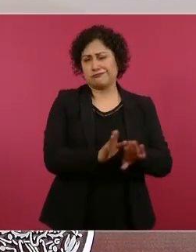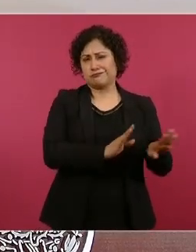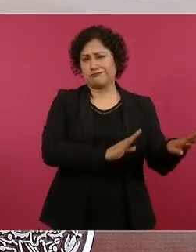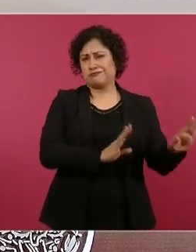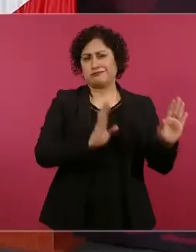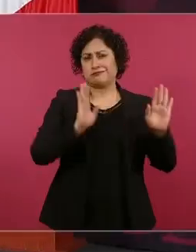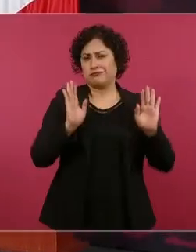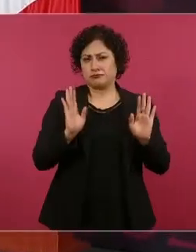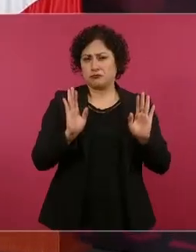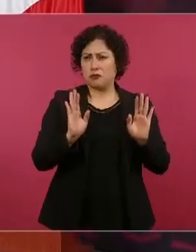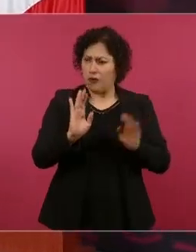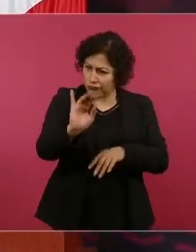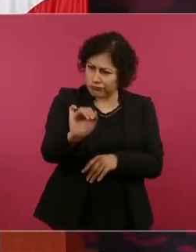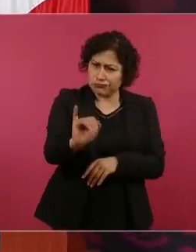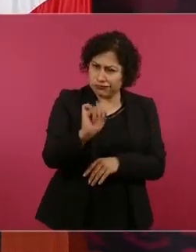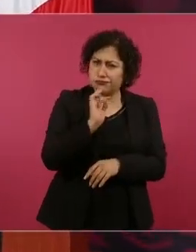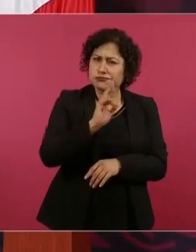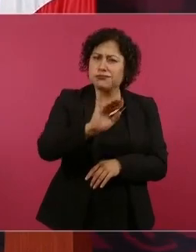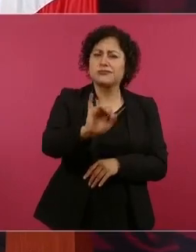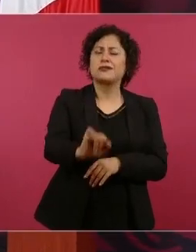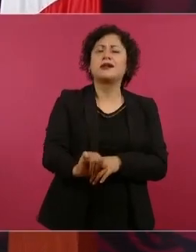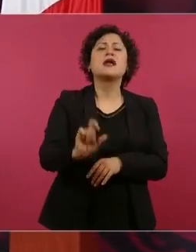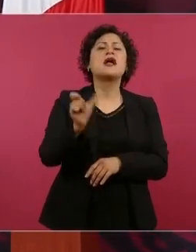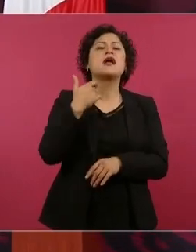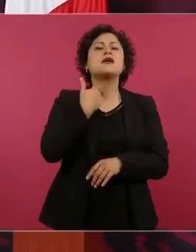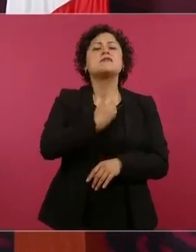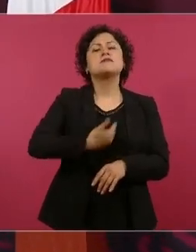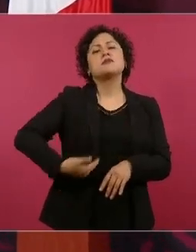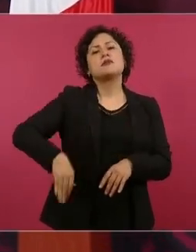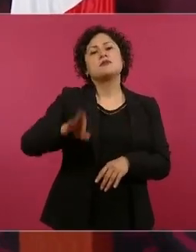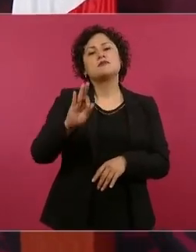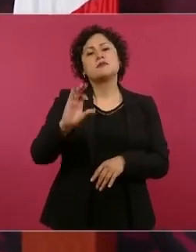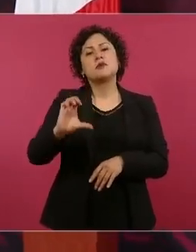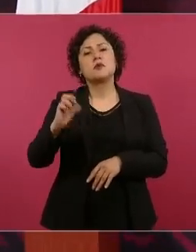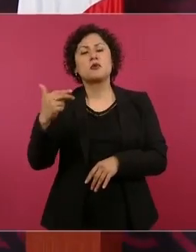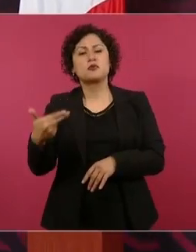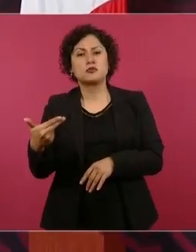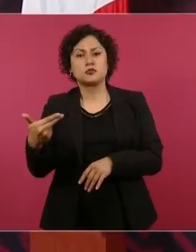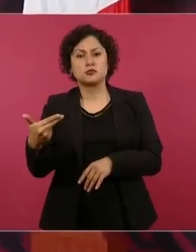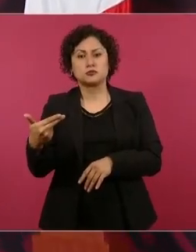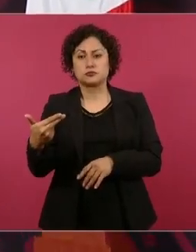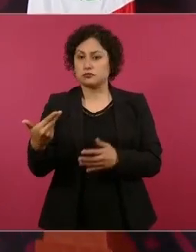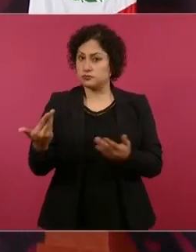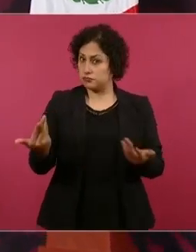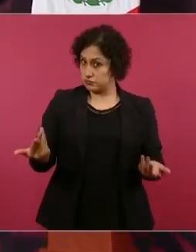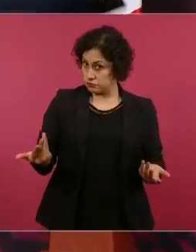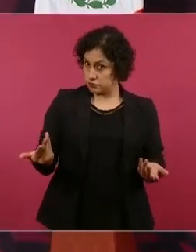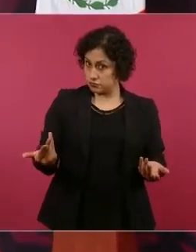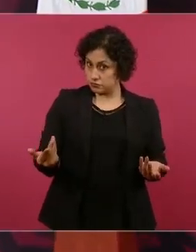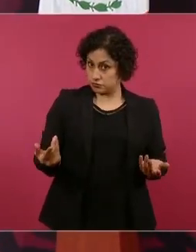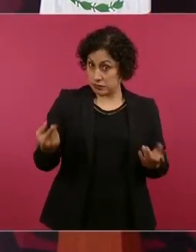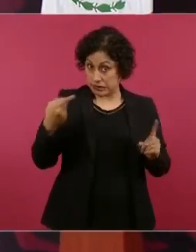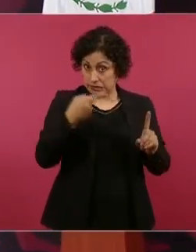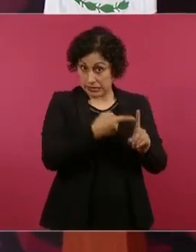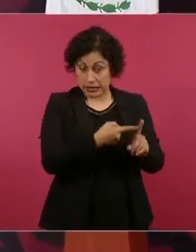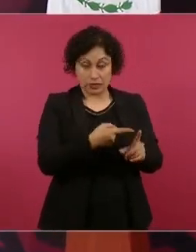Calderón, cómo no, no quería nada